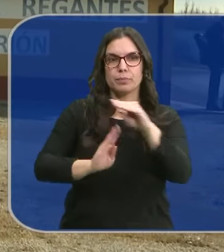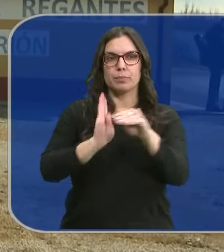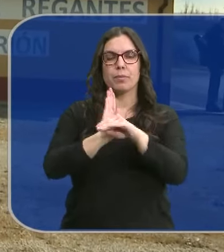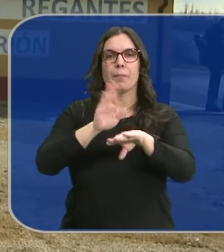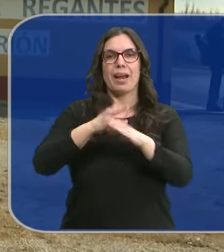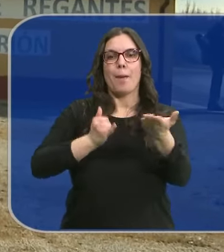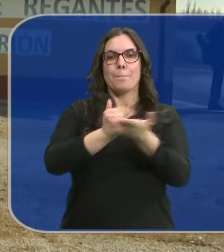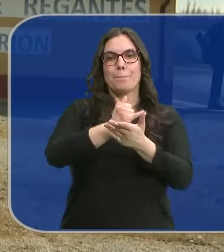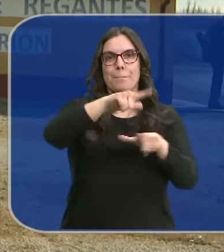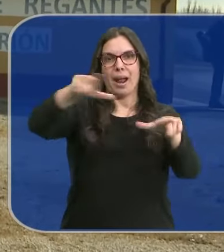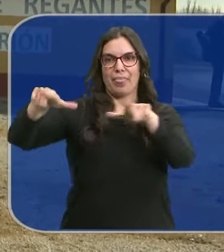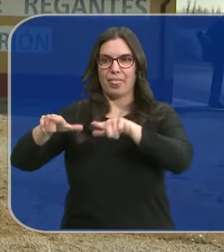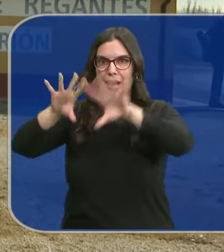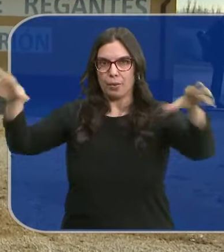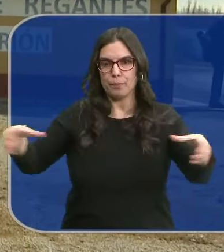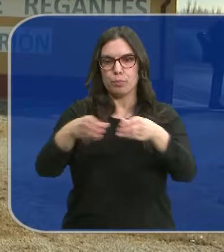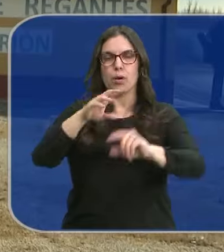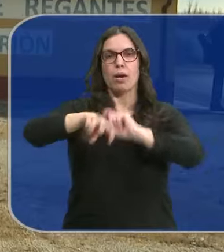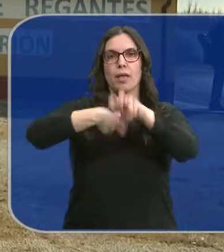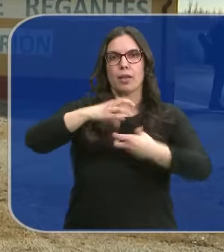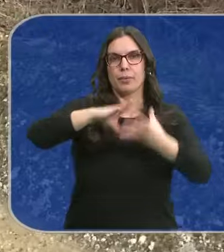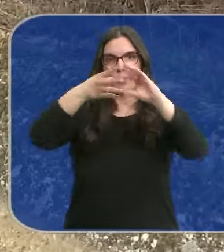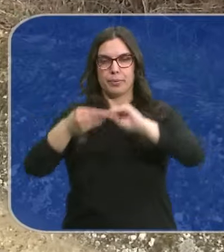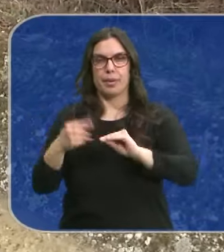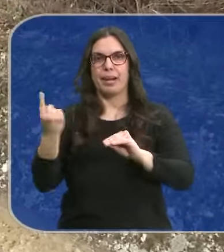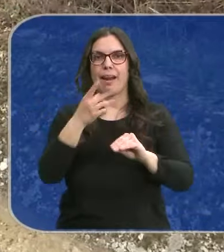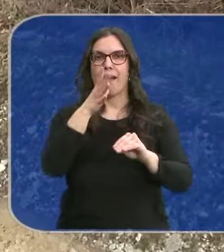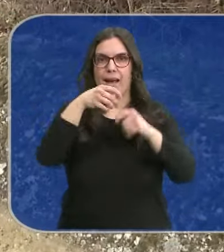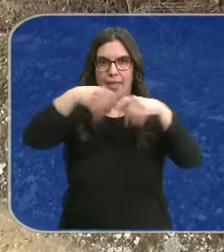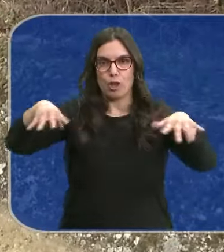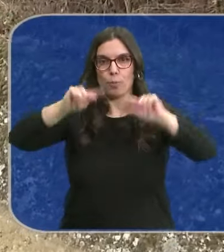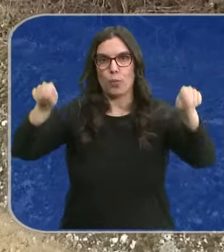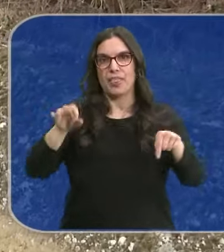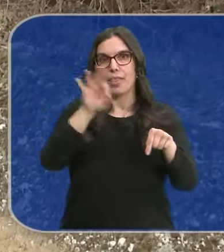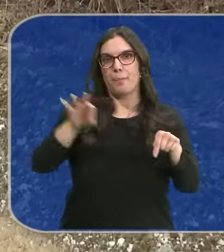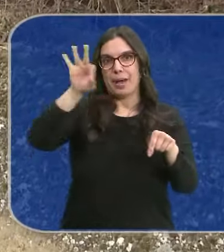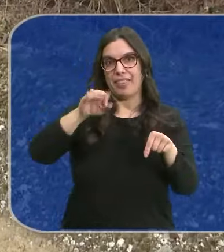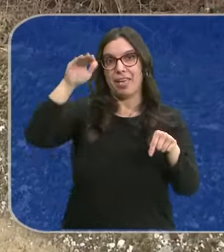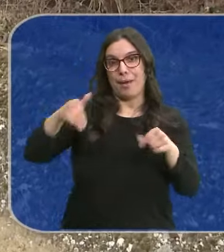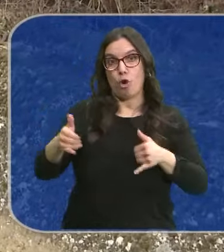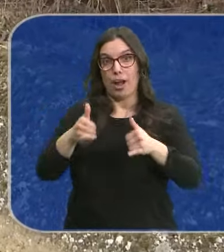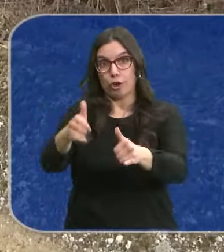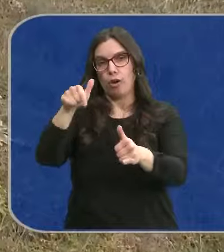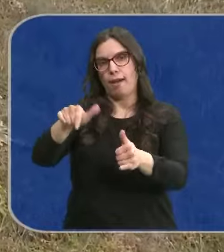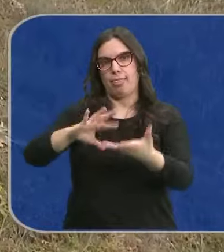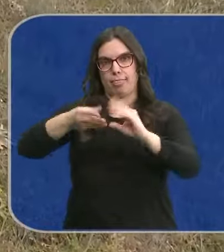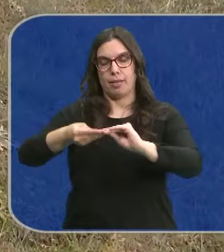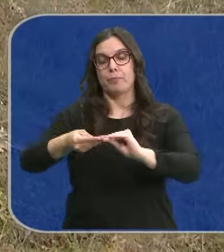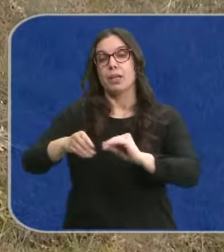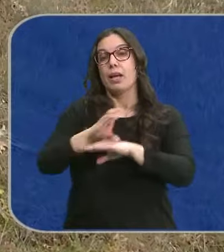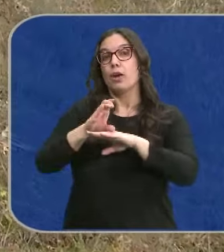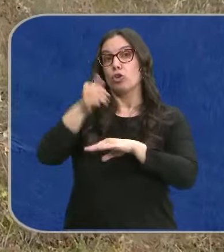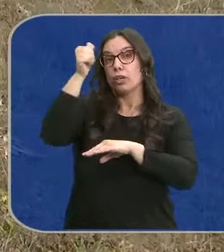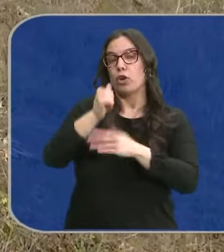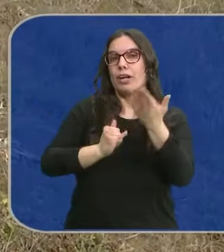reconcentración parcelaria y en la modernización de regadíos del Bajo Carrión en la provincia de Palencia. Un acto en el que el consejero de Agricultura ha reflexionado